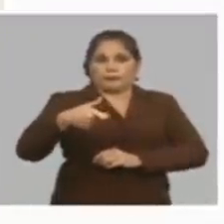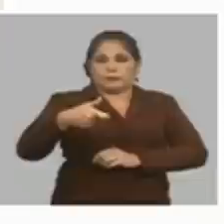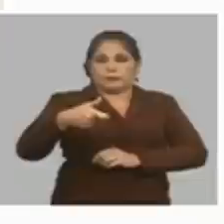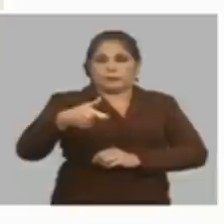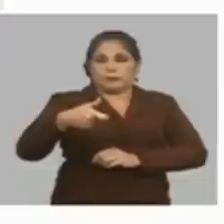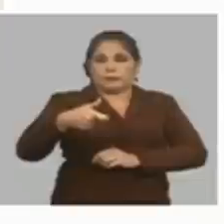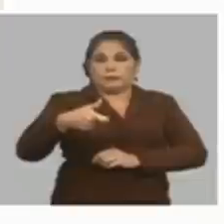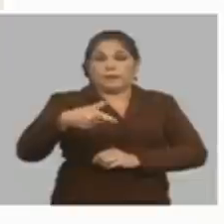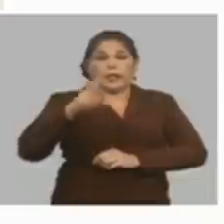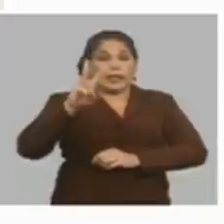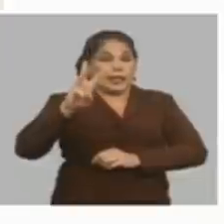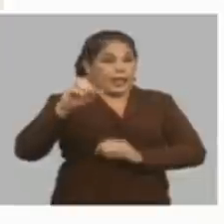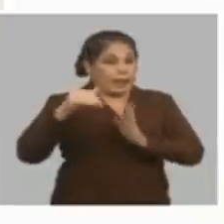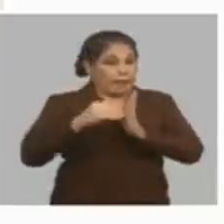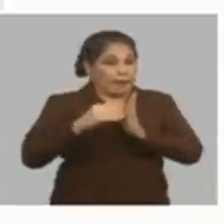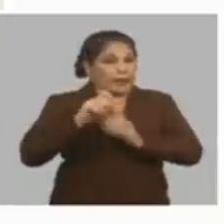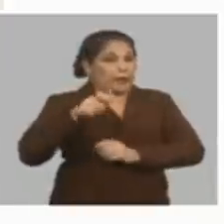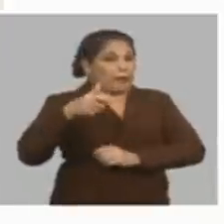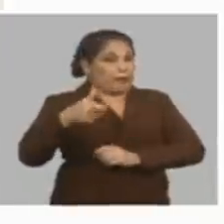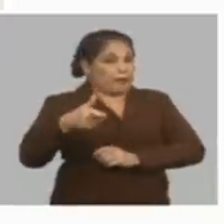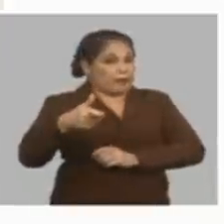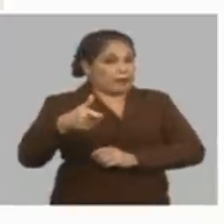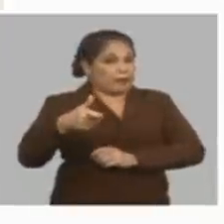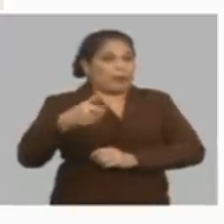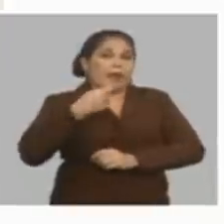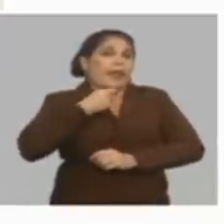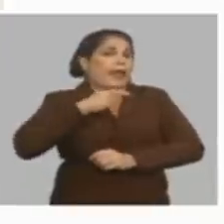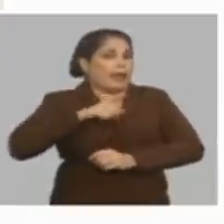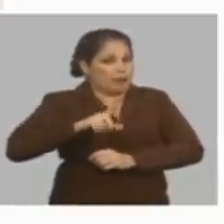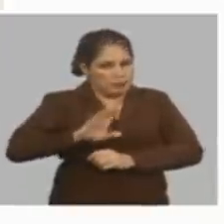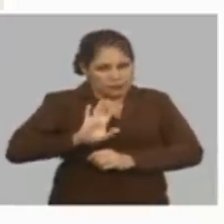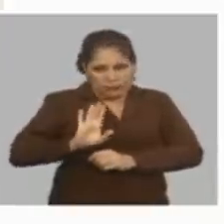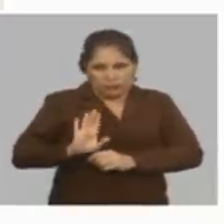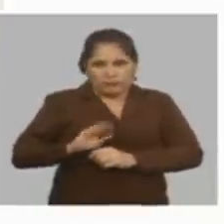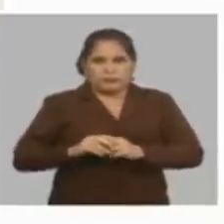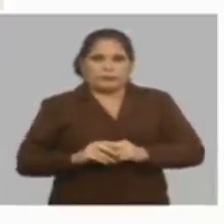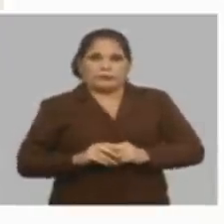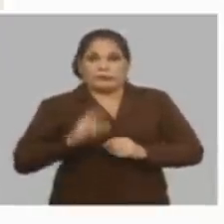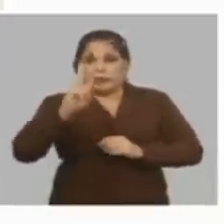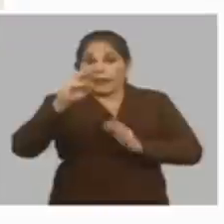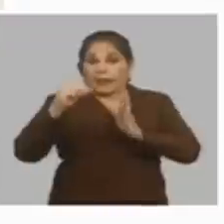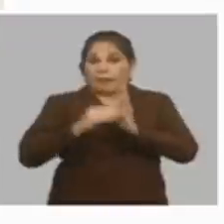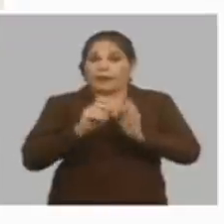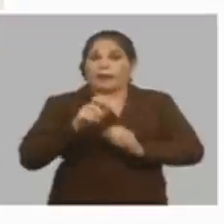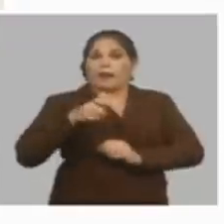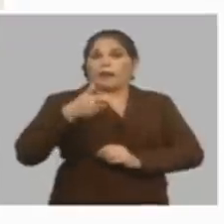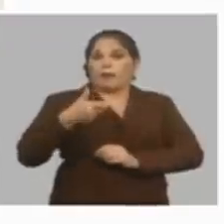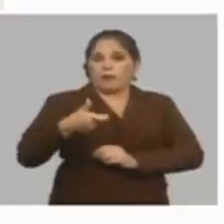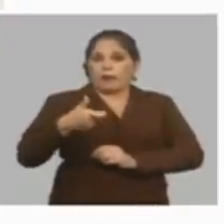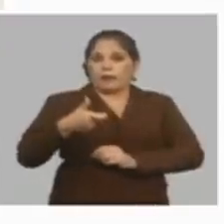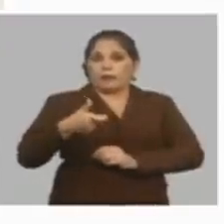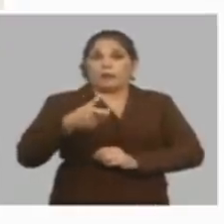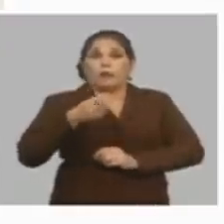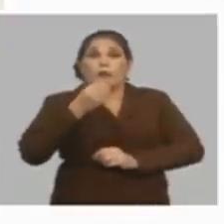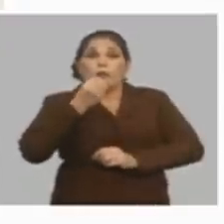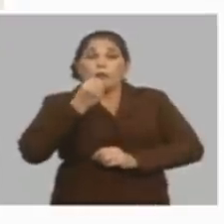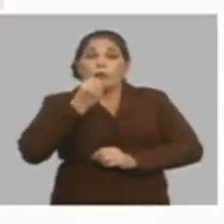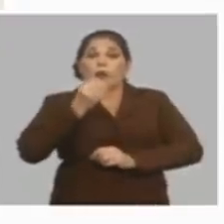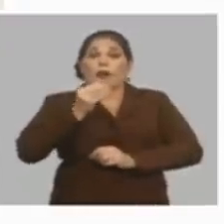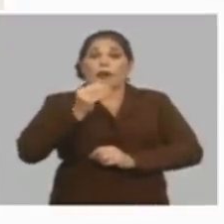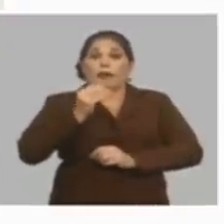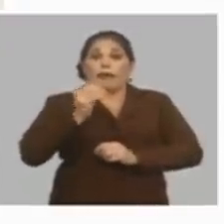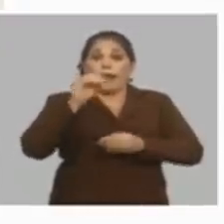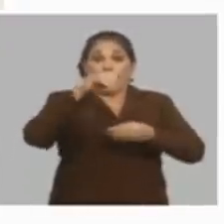y los 3 mil pesos que no es el número es un ejemplo y los 3 mil pesos fuera el nivel